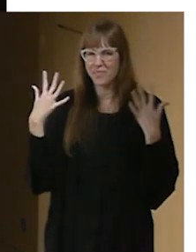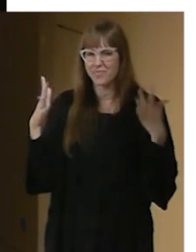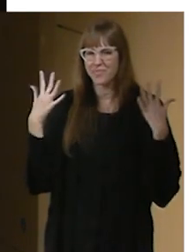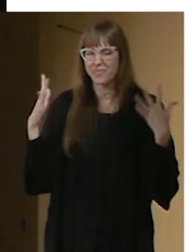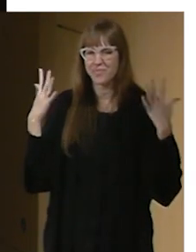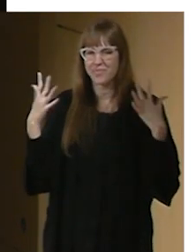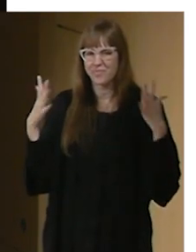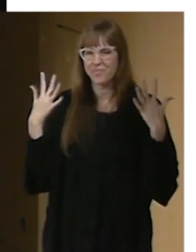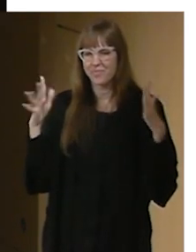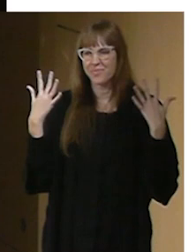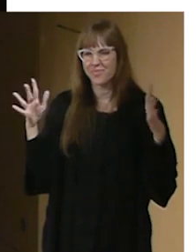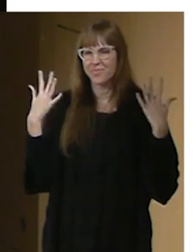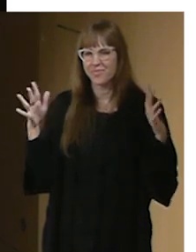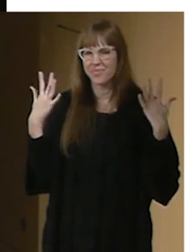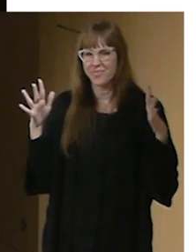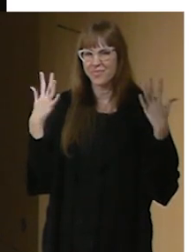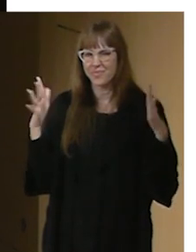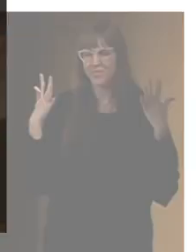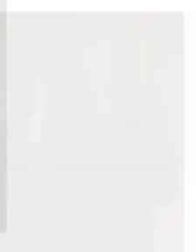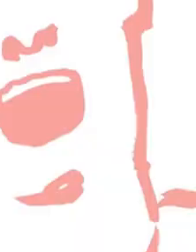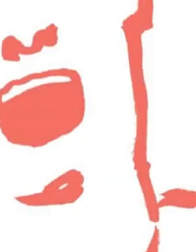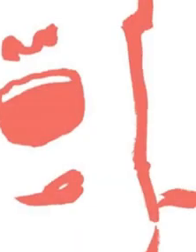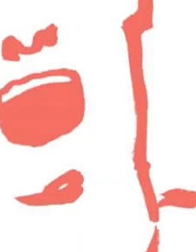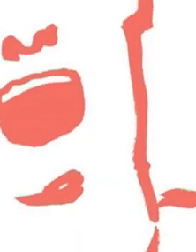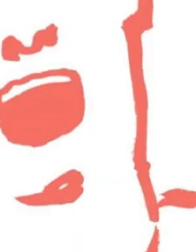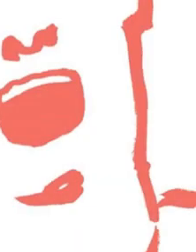aplausos gracias gracias gracias gracias